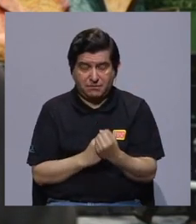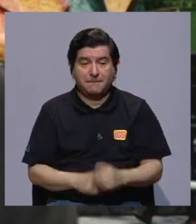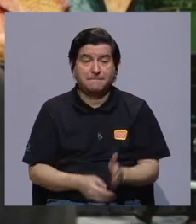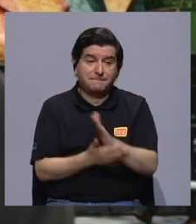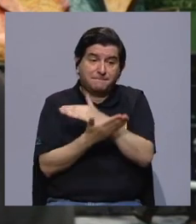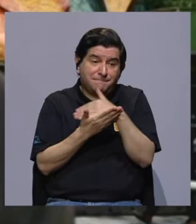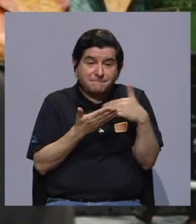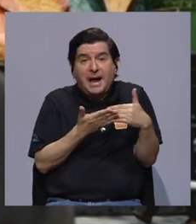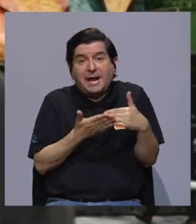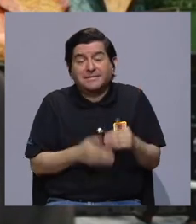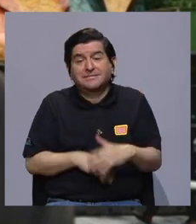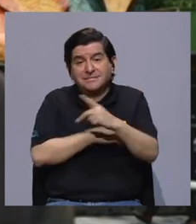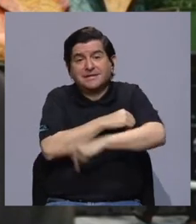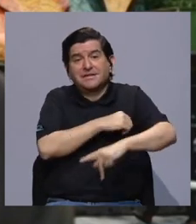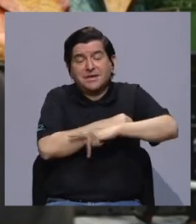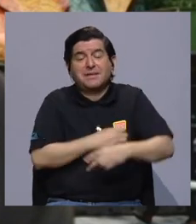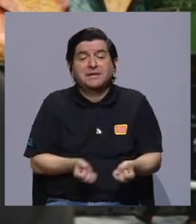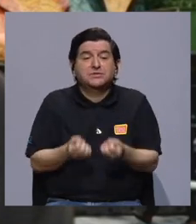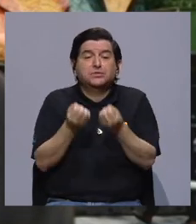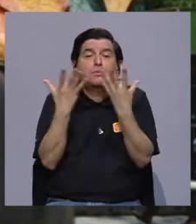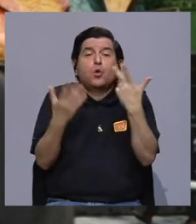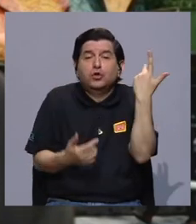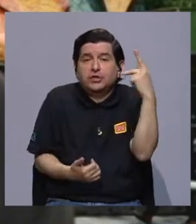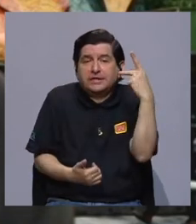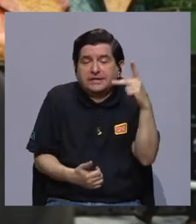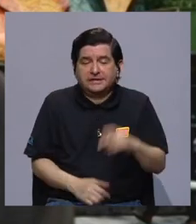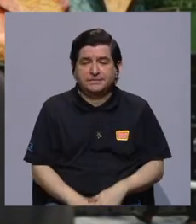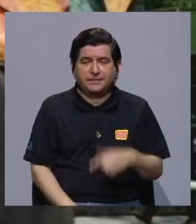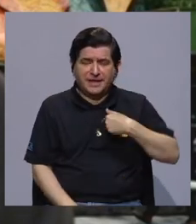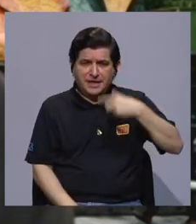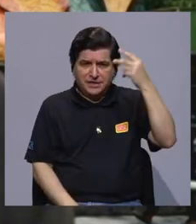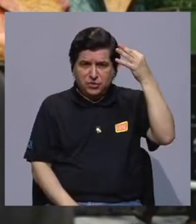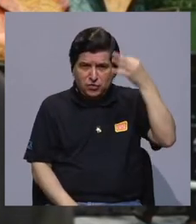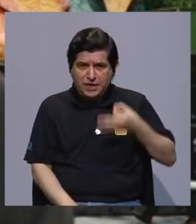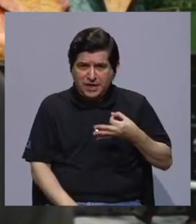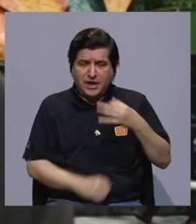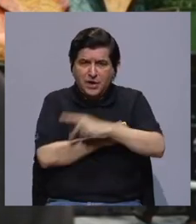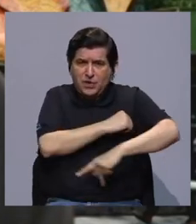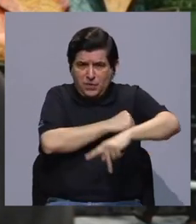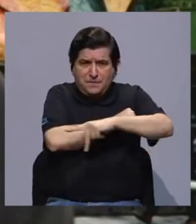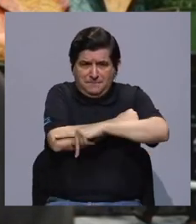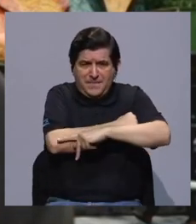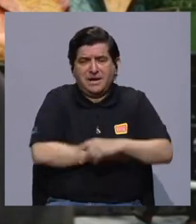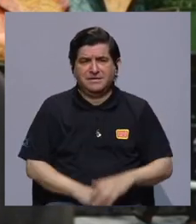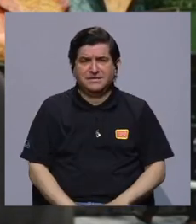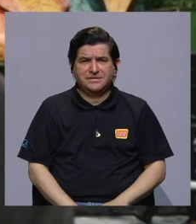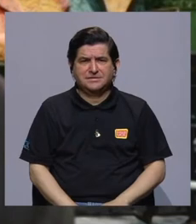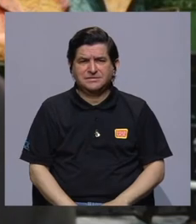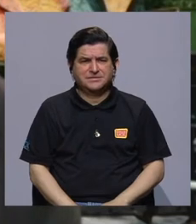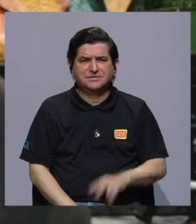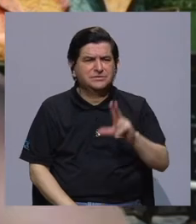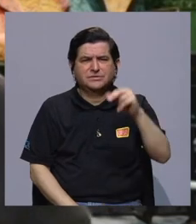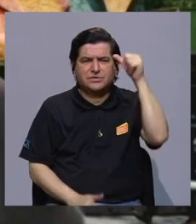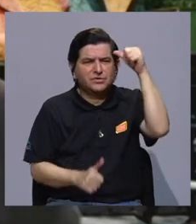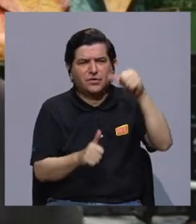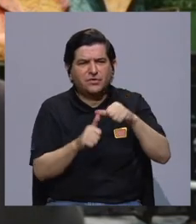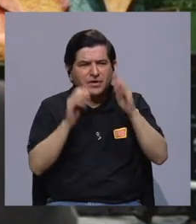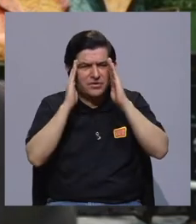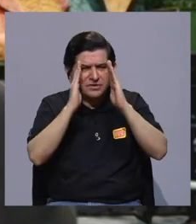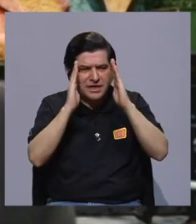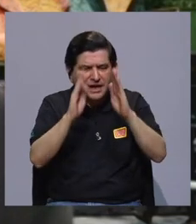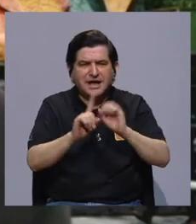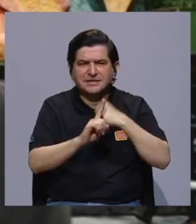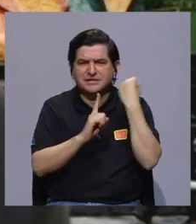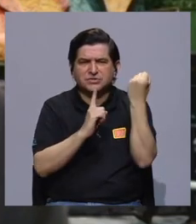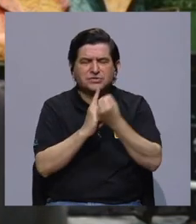bueno, que es parte de vivir en un país multiamenaza. Y en ese sentido, yo creo que como país tenemos no recordar cómo